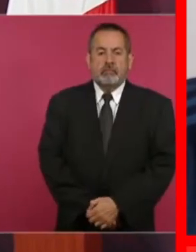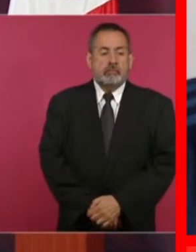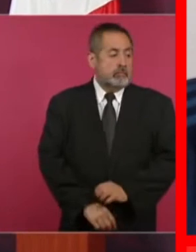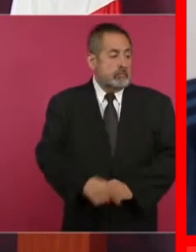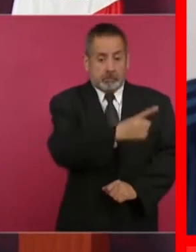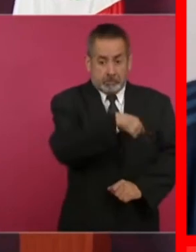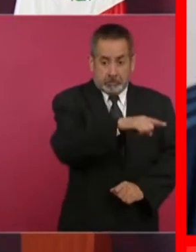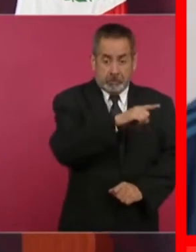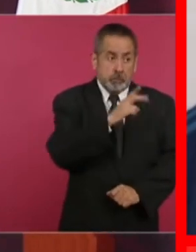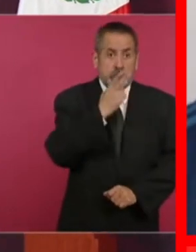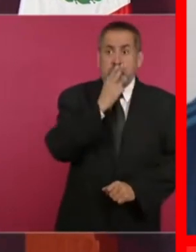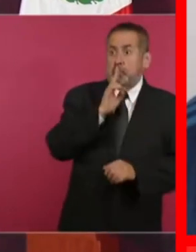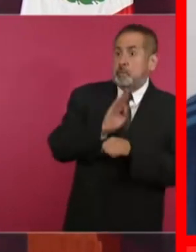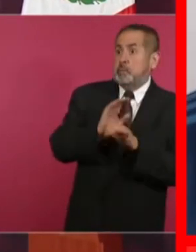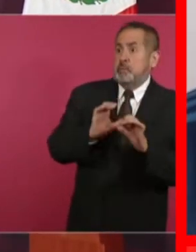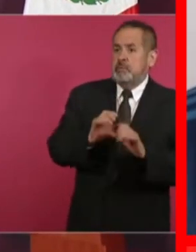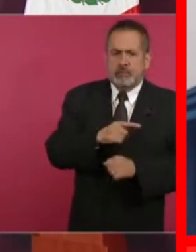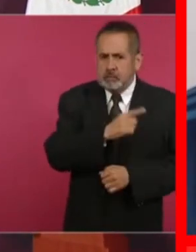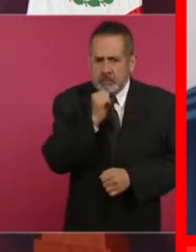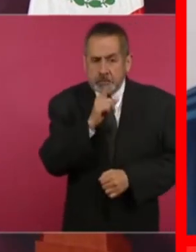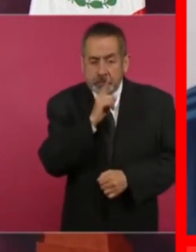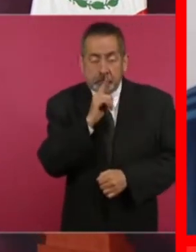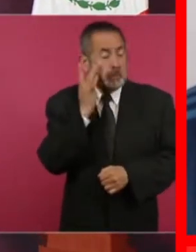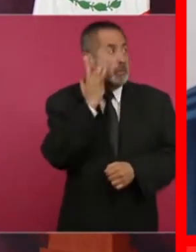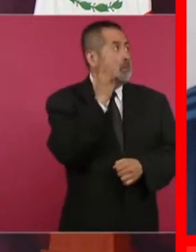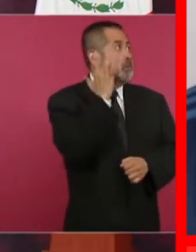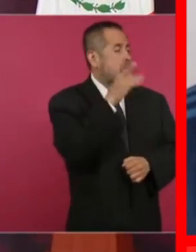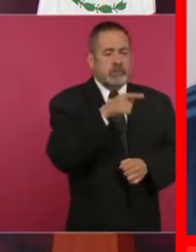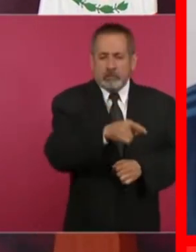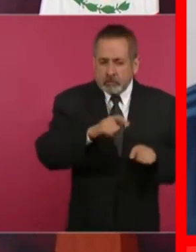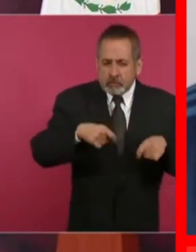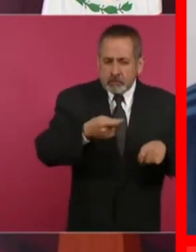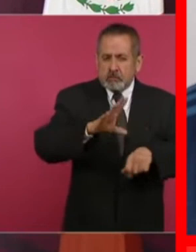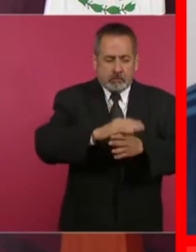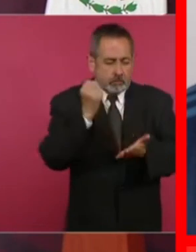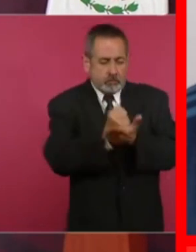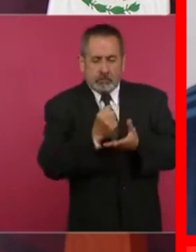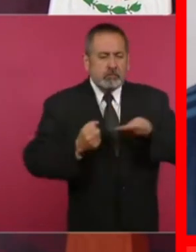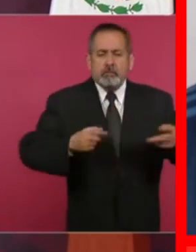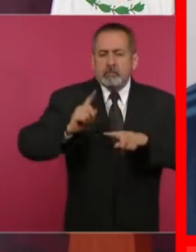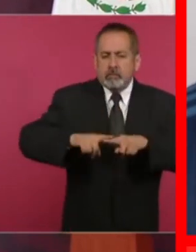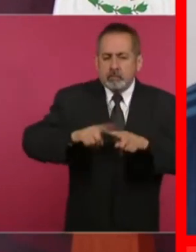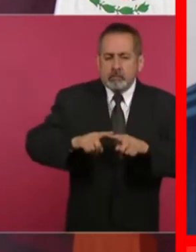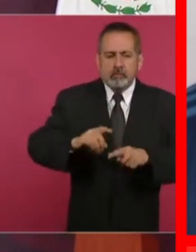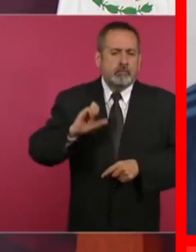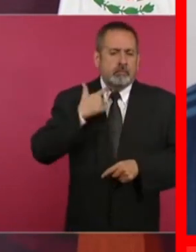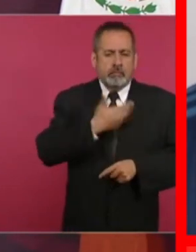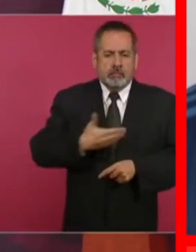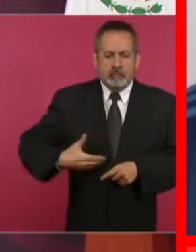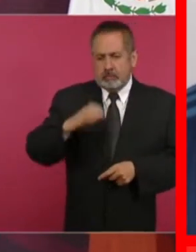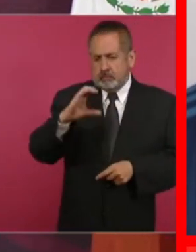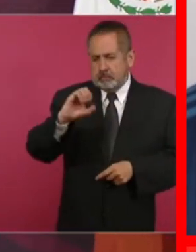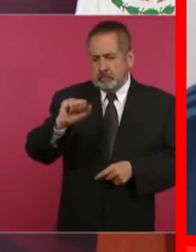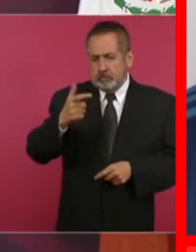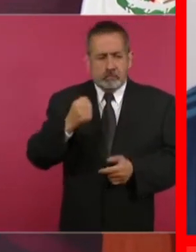Esto lo otorgó, este permiso lo otorgó Salinas. Y luego se